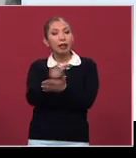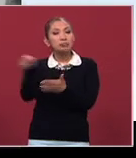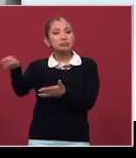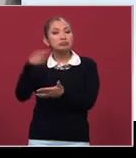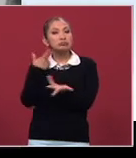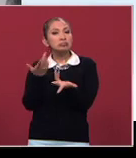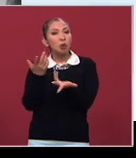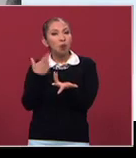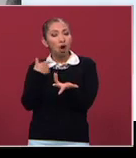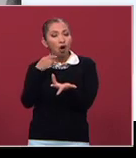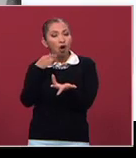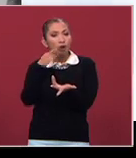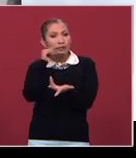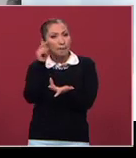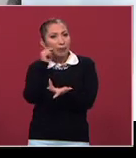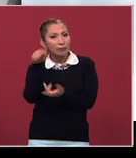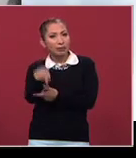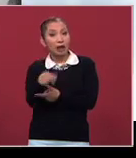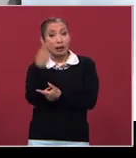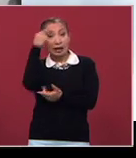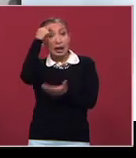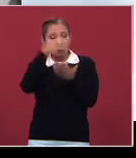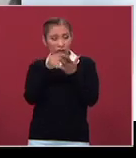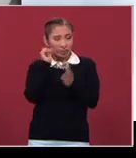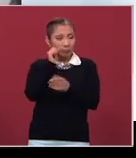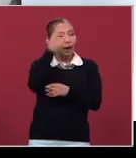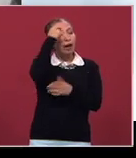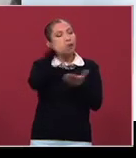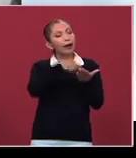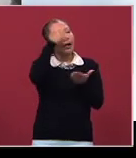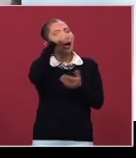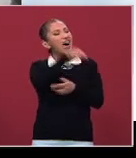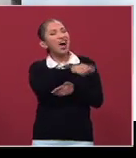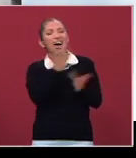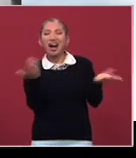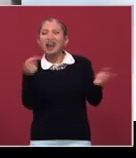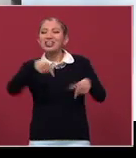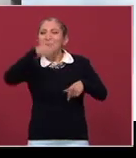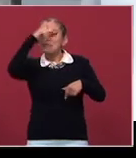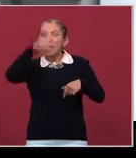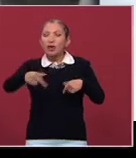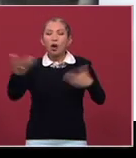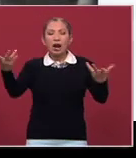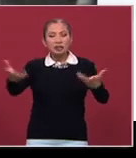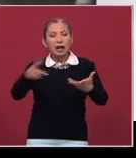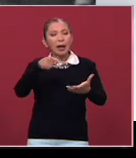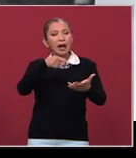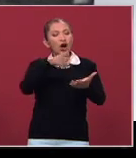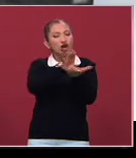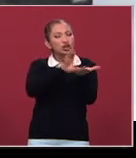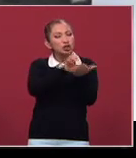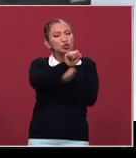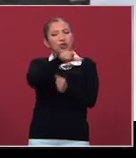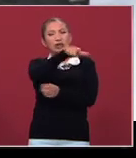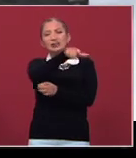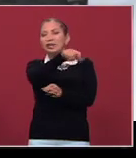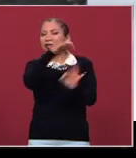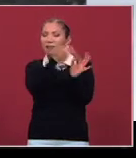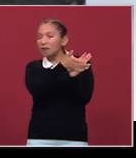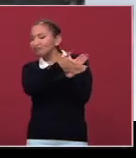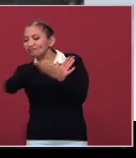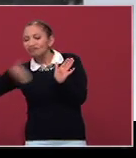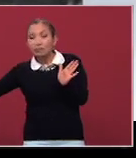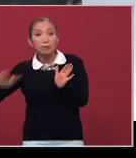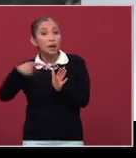zapatismo, porque generalmente pensamos que lo que ha legado este país es la constitución del 17 y que había que decir que